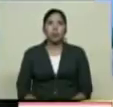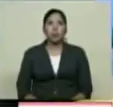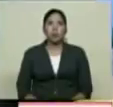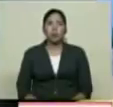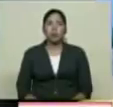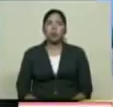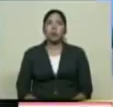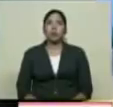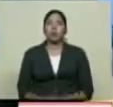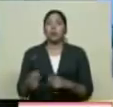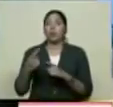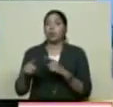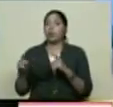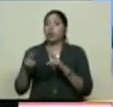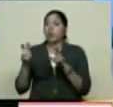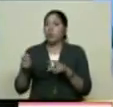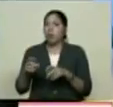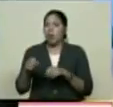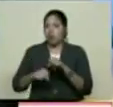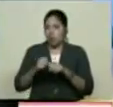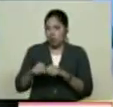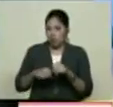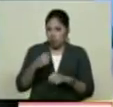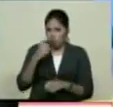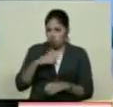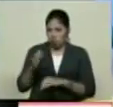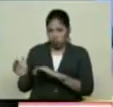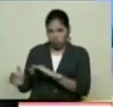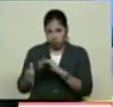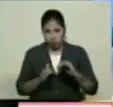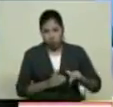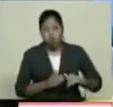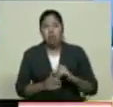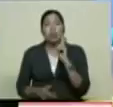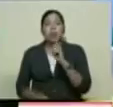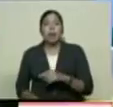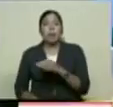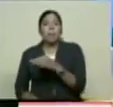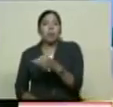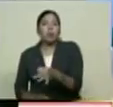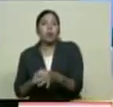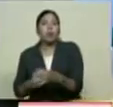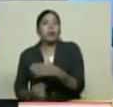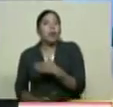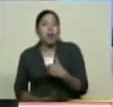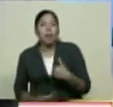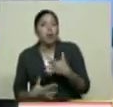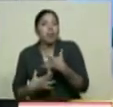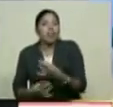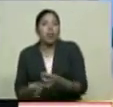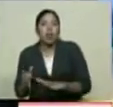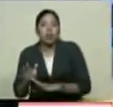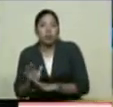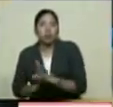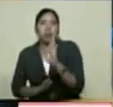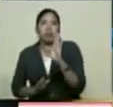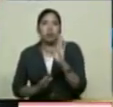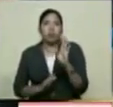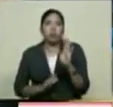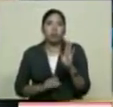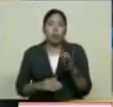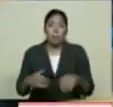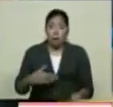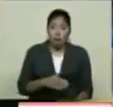Está el interés También del municipio Andrés Bello De desarrollarse Entonces está la parte Agrícola Pecuaria Y